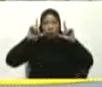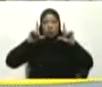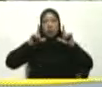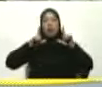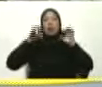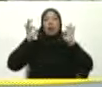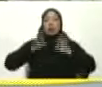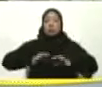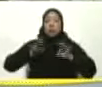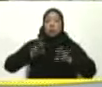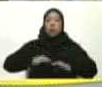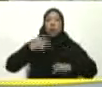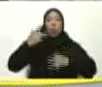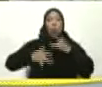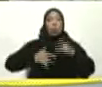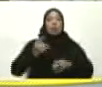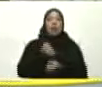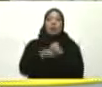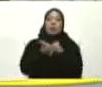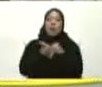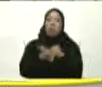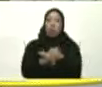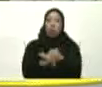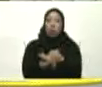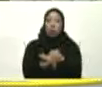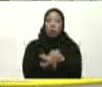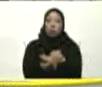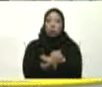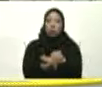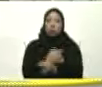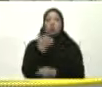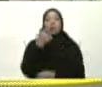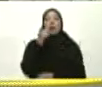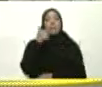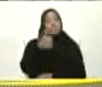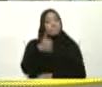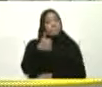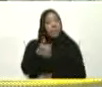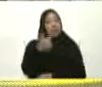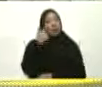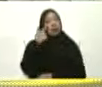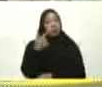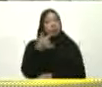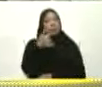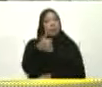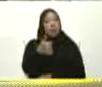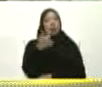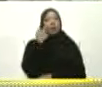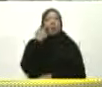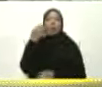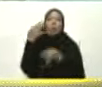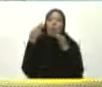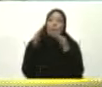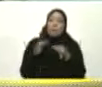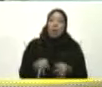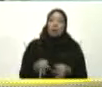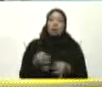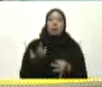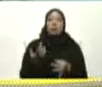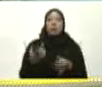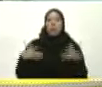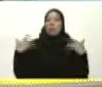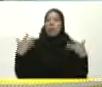verdad Lo que se hace con amor Sale bien Y verdaderamente Me